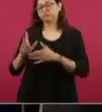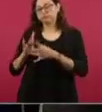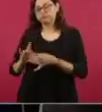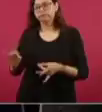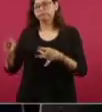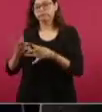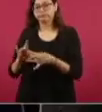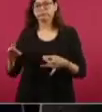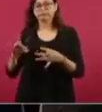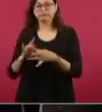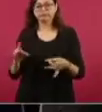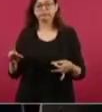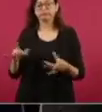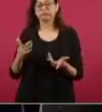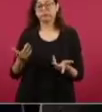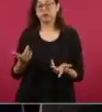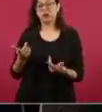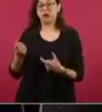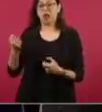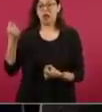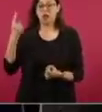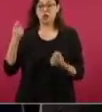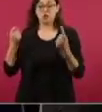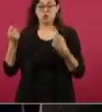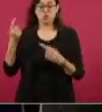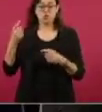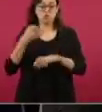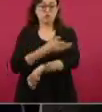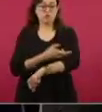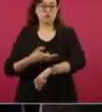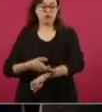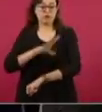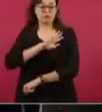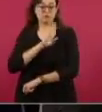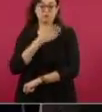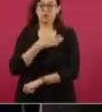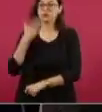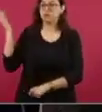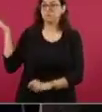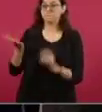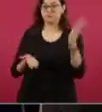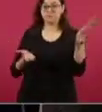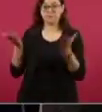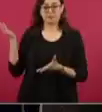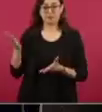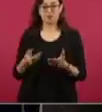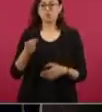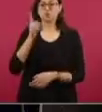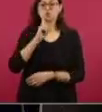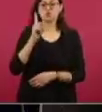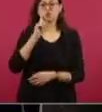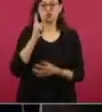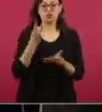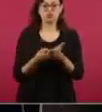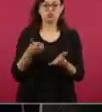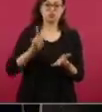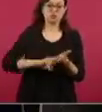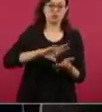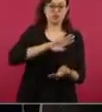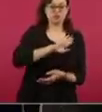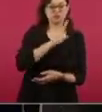procedentes de España, porque ella tenía la doble nacionalidad. Se continúan los peritajes,